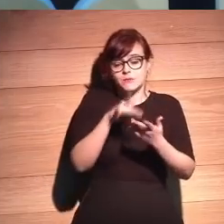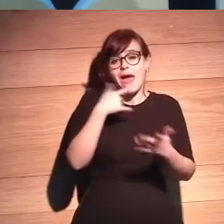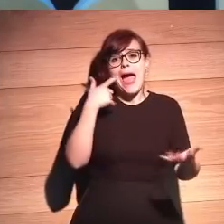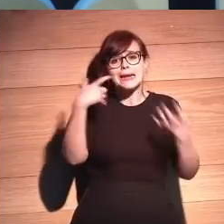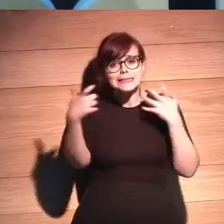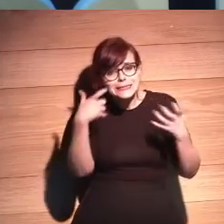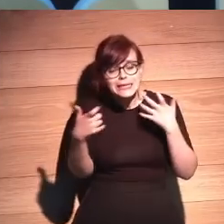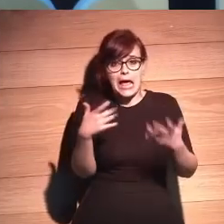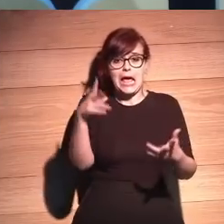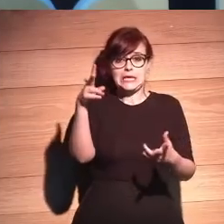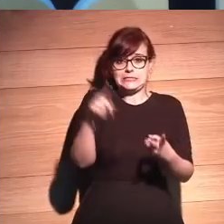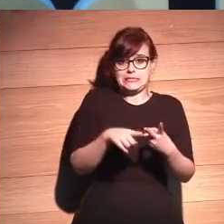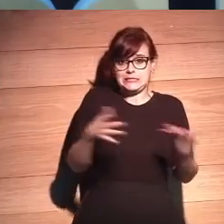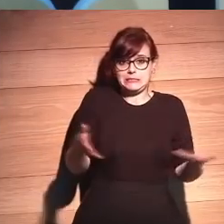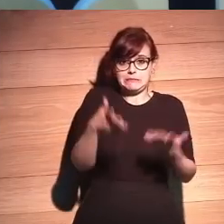artistas,